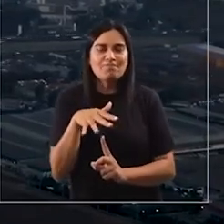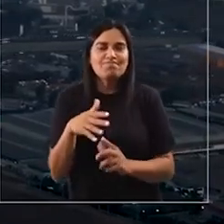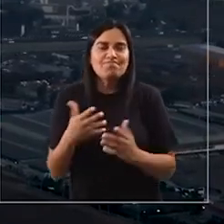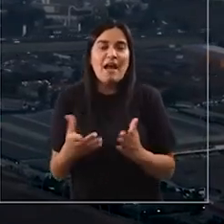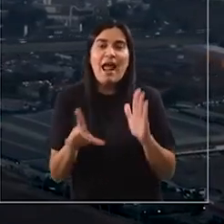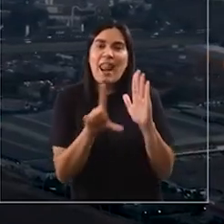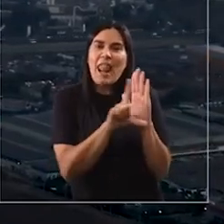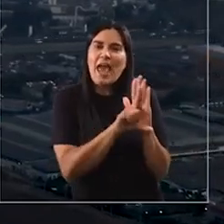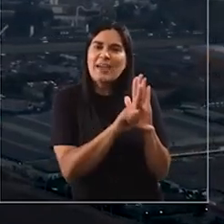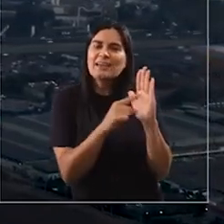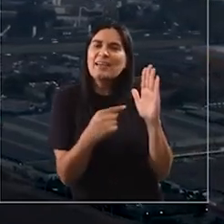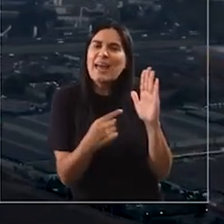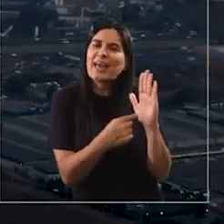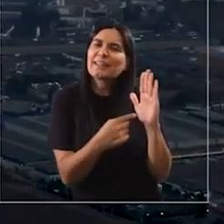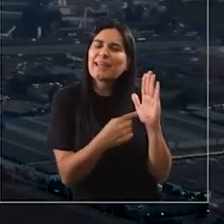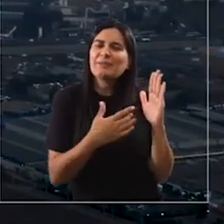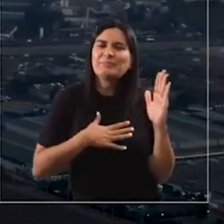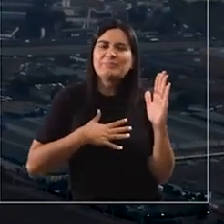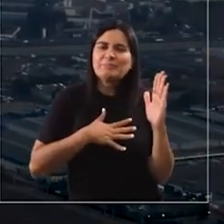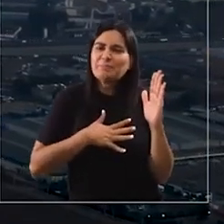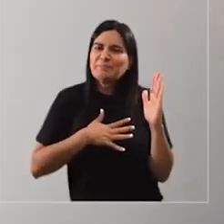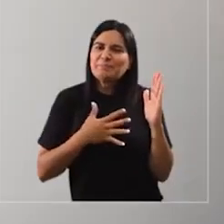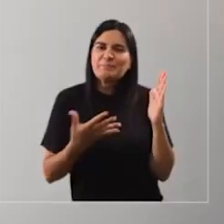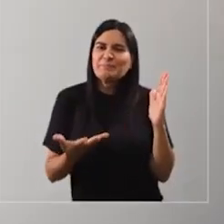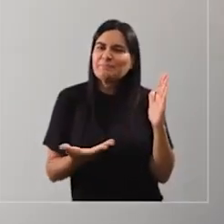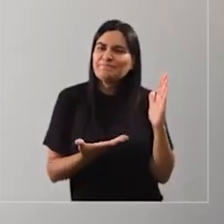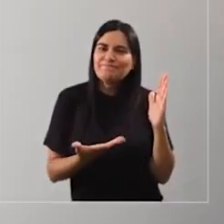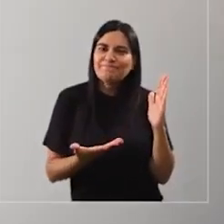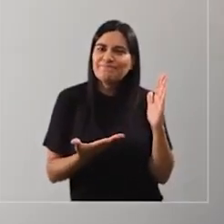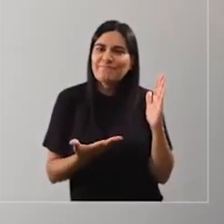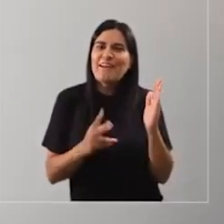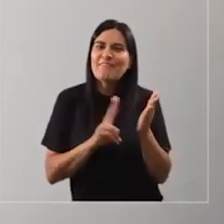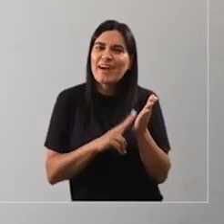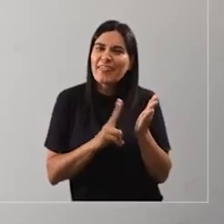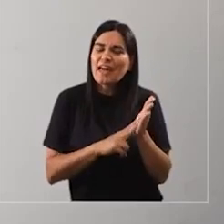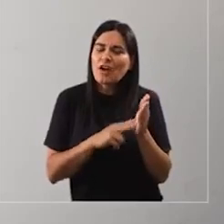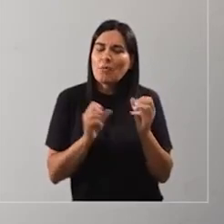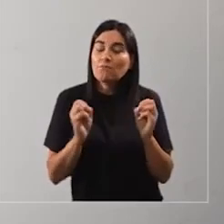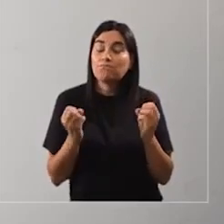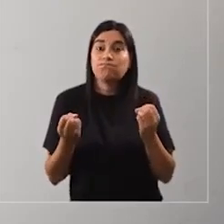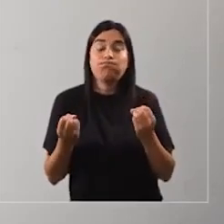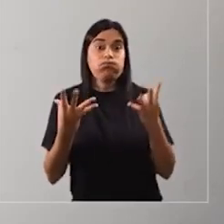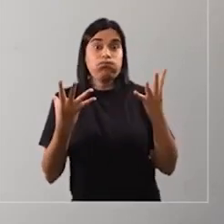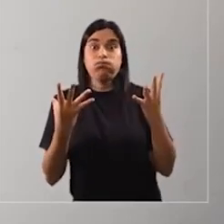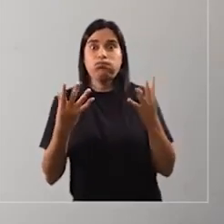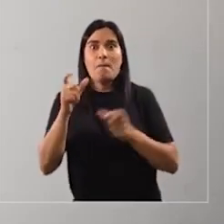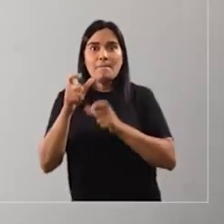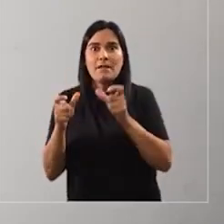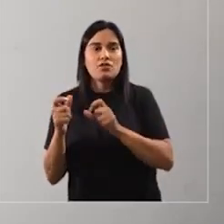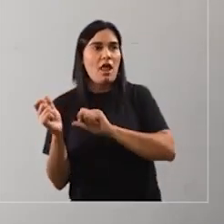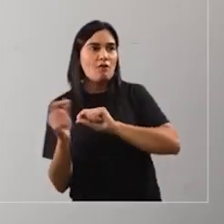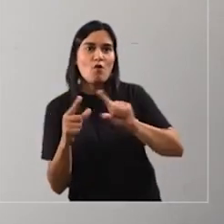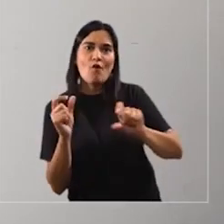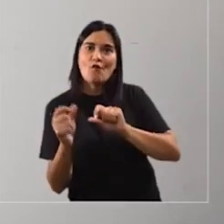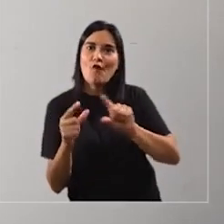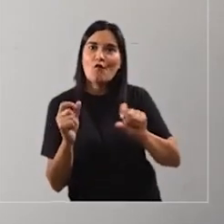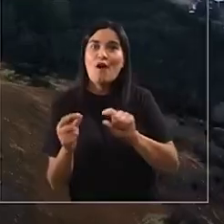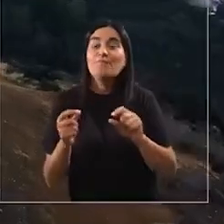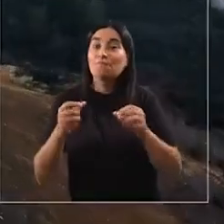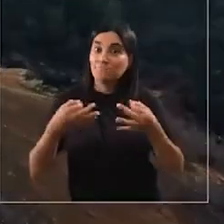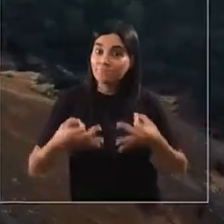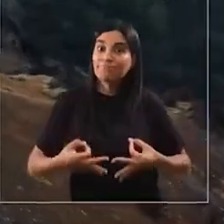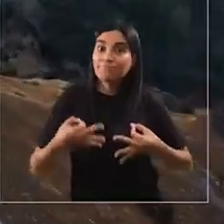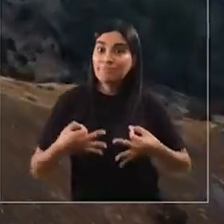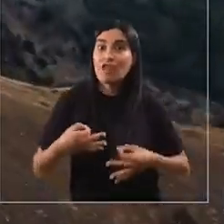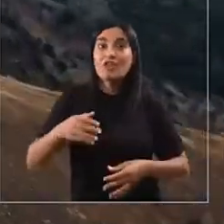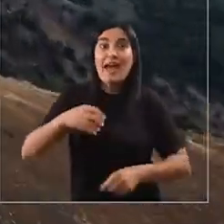en que esta ley ha producido una explosión de declaración de humedales urbanos.